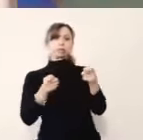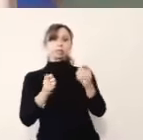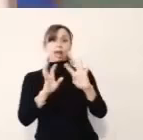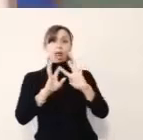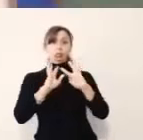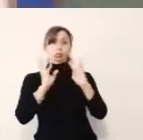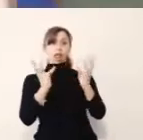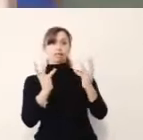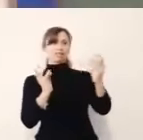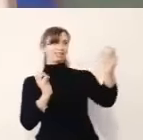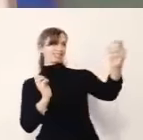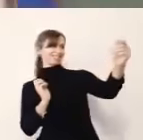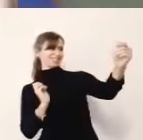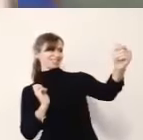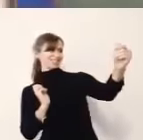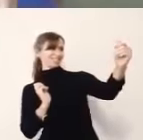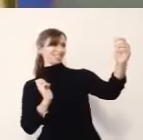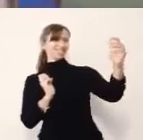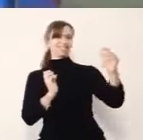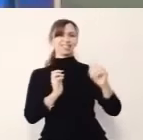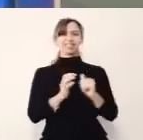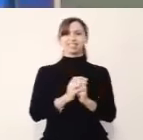él se fue a sacar